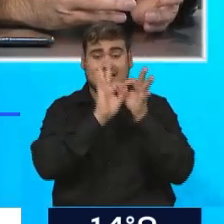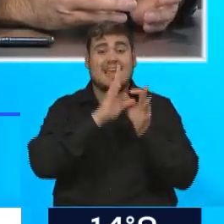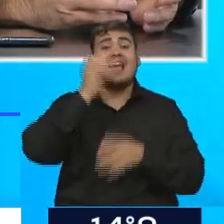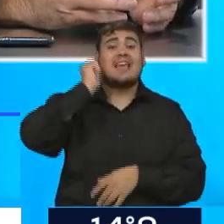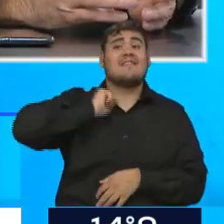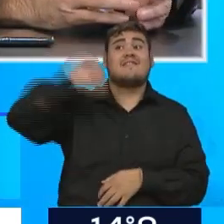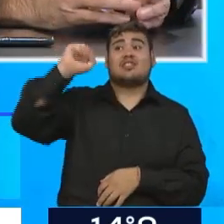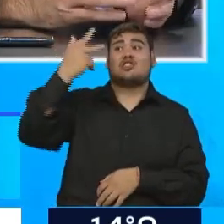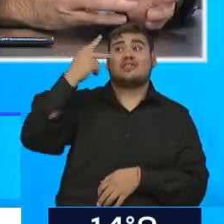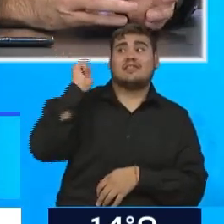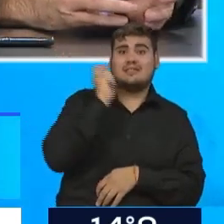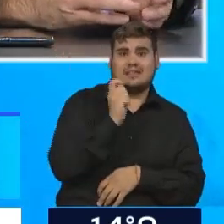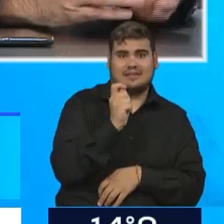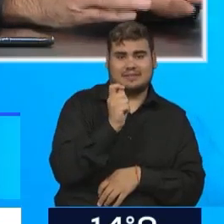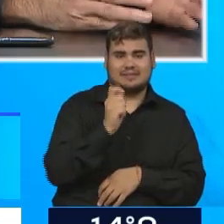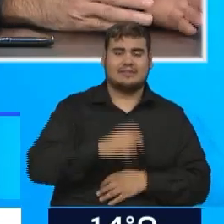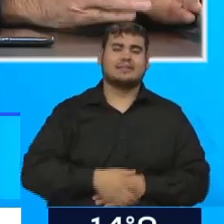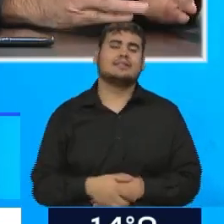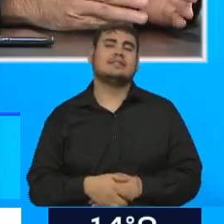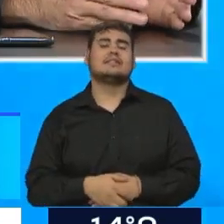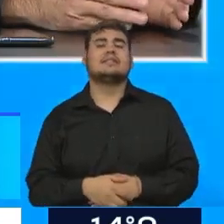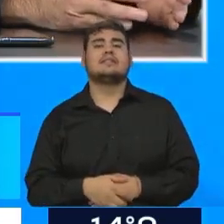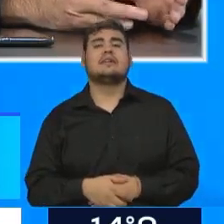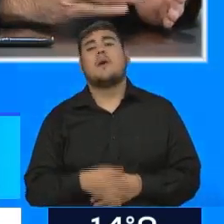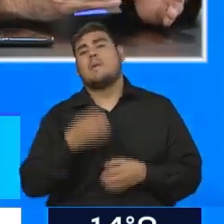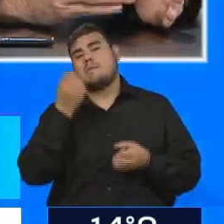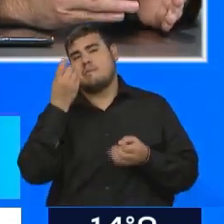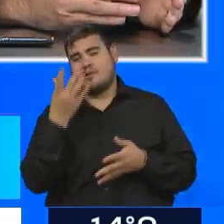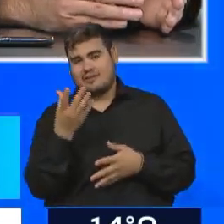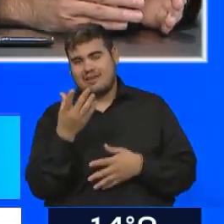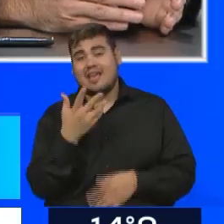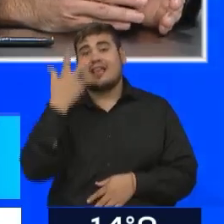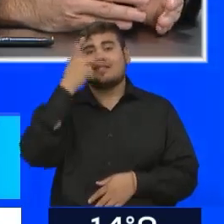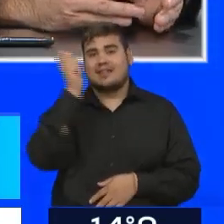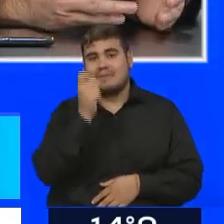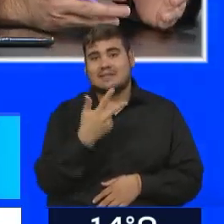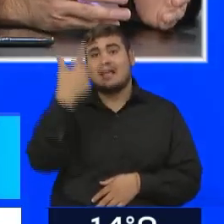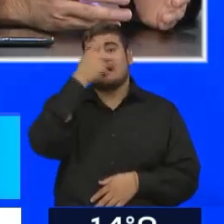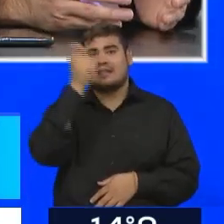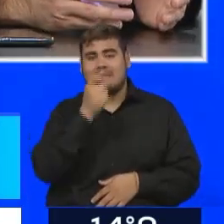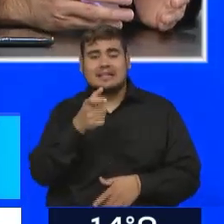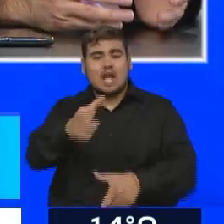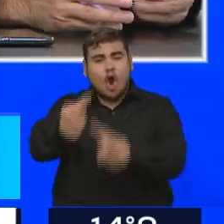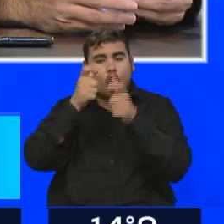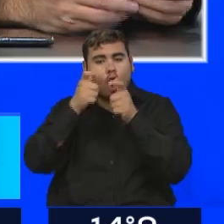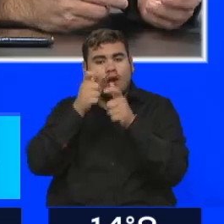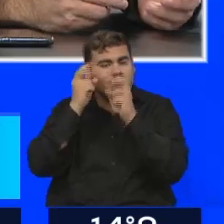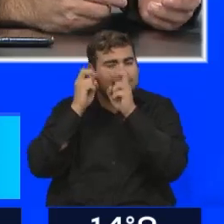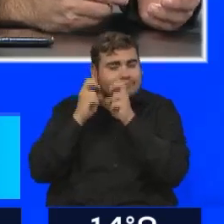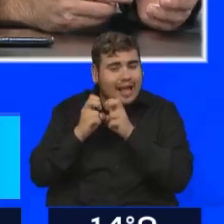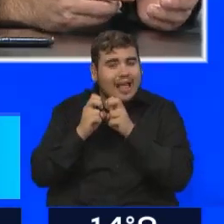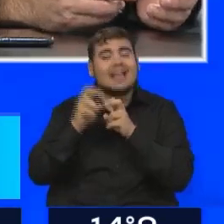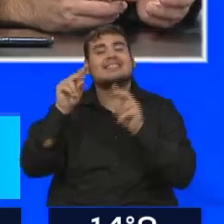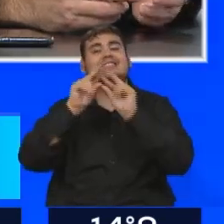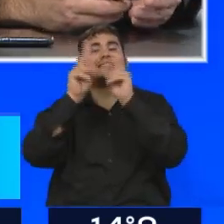últimos tres meses. Esa es la idea. ¿Por qué? Porque se está realizando cada tres meses esta revisión tarifaria, tal como lo habían